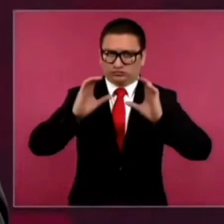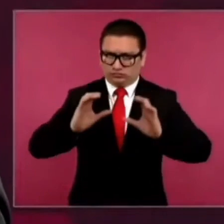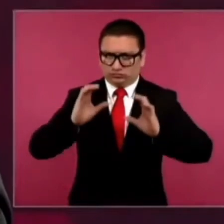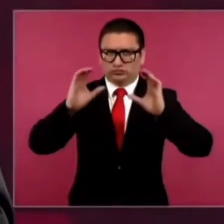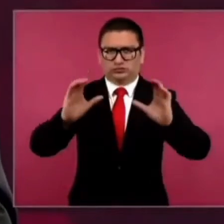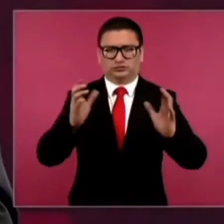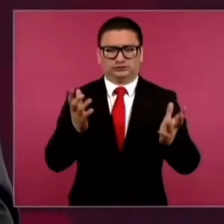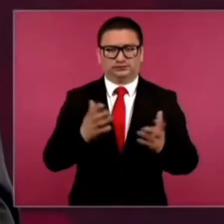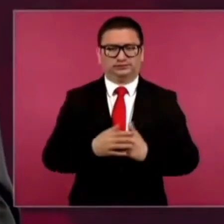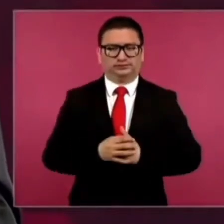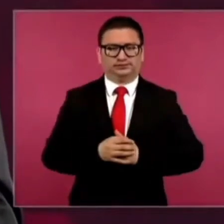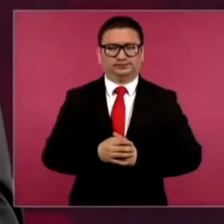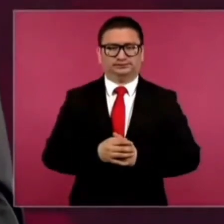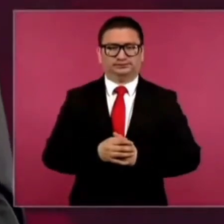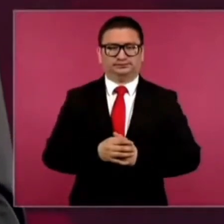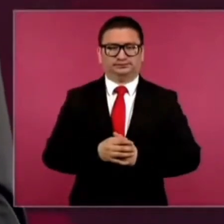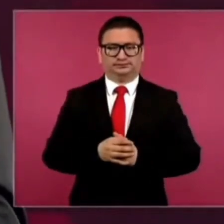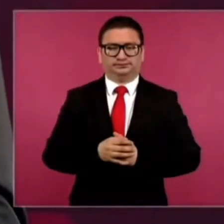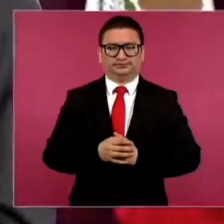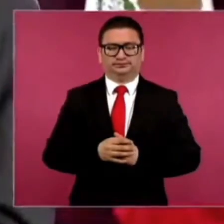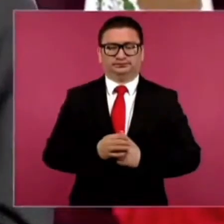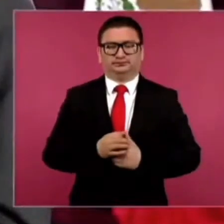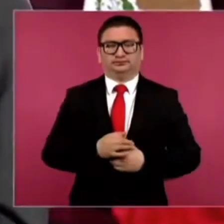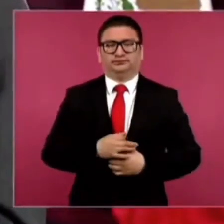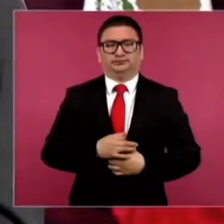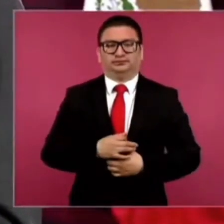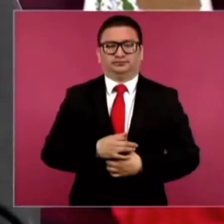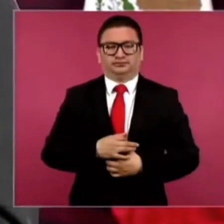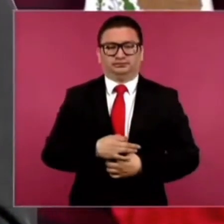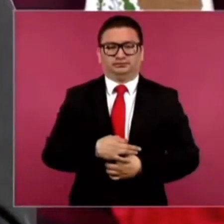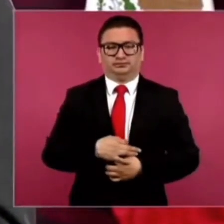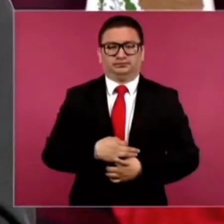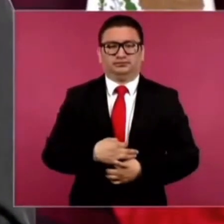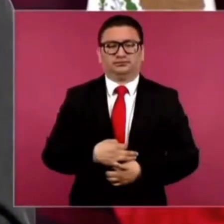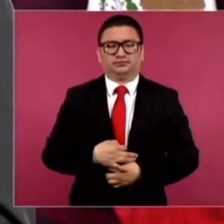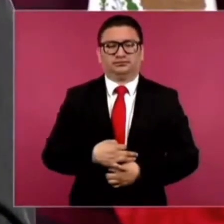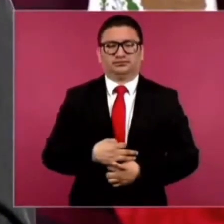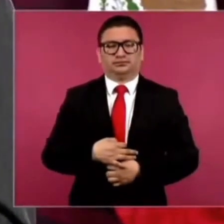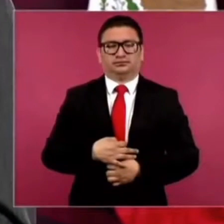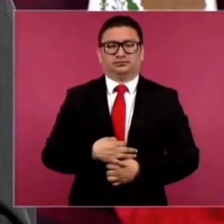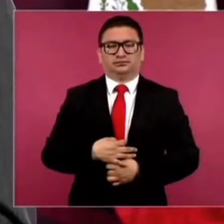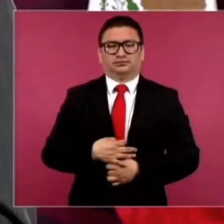las especies,